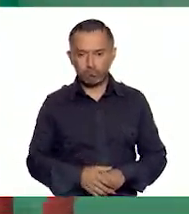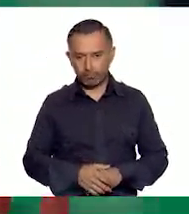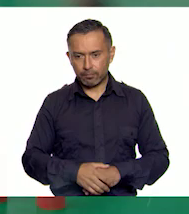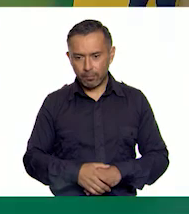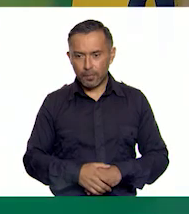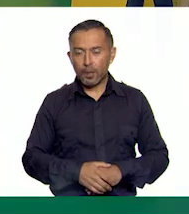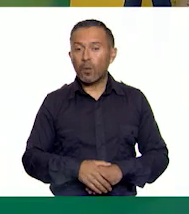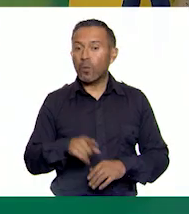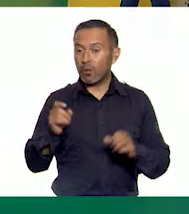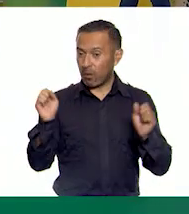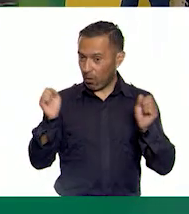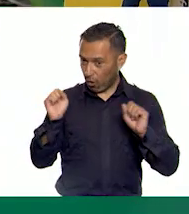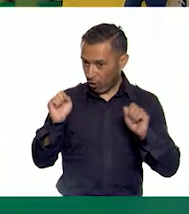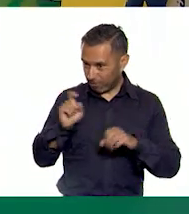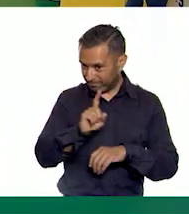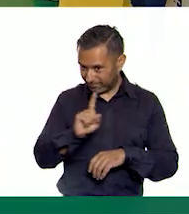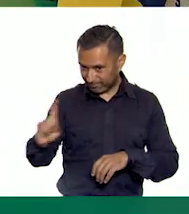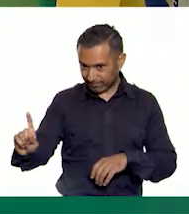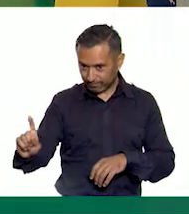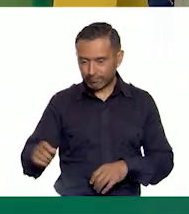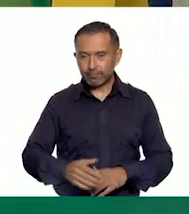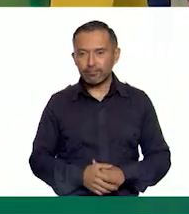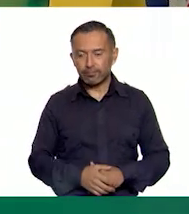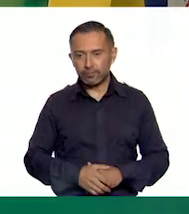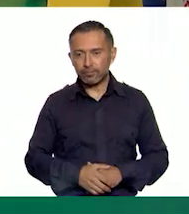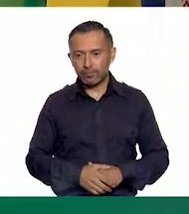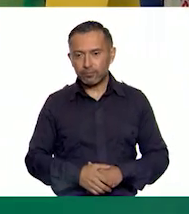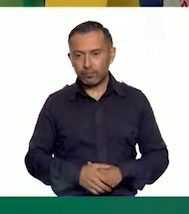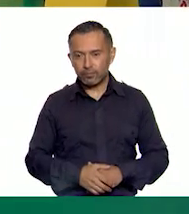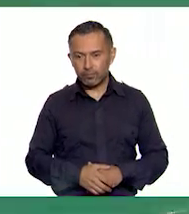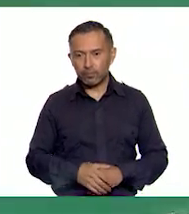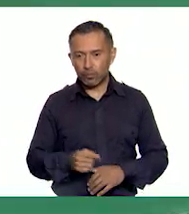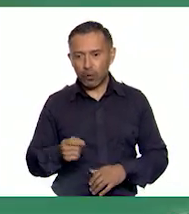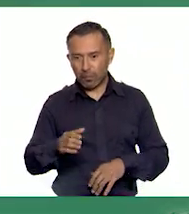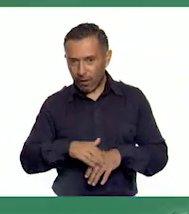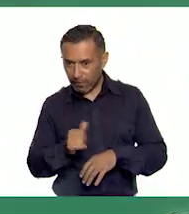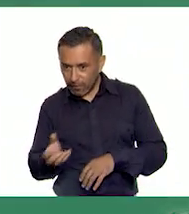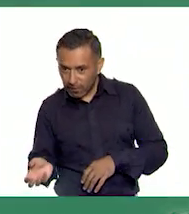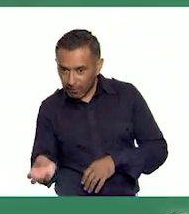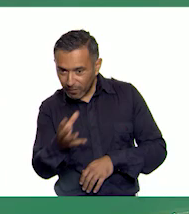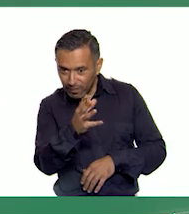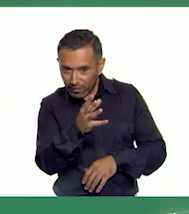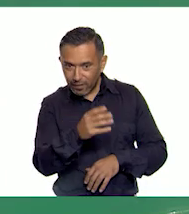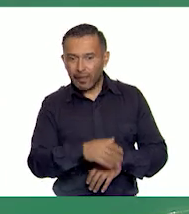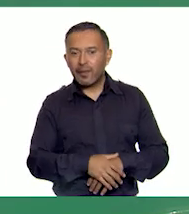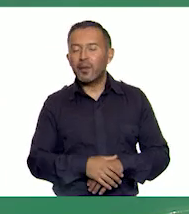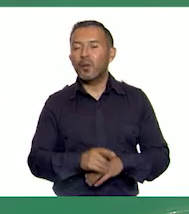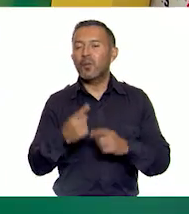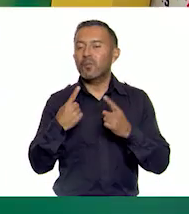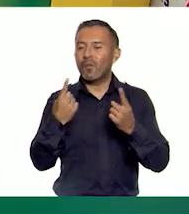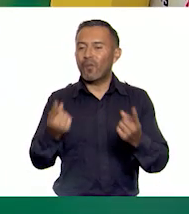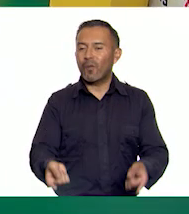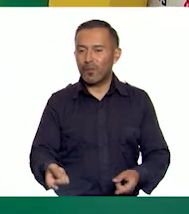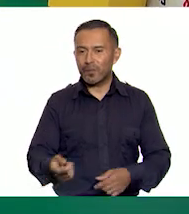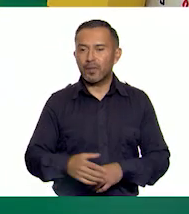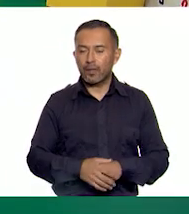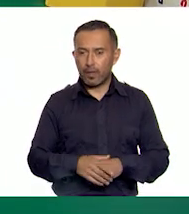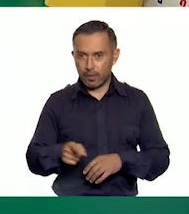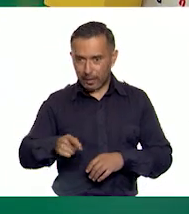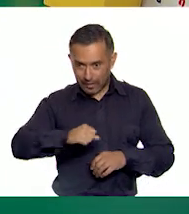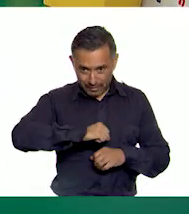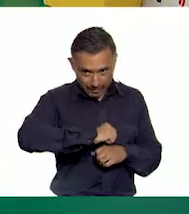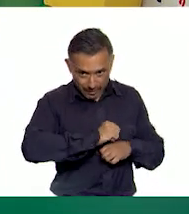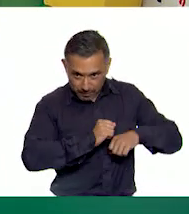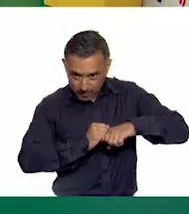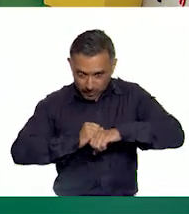corro hasta el espacio, y voy a intentar derribar más conos. Te toca, a si logras derribar. Aquí era, reptando,